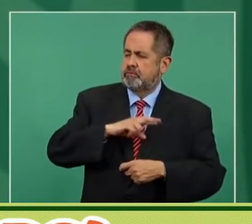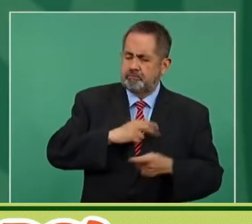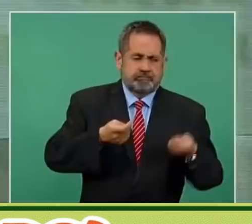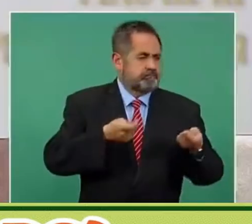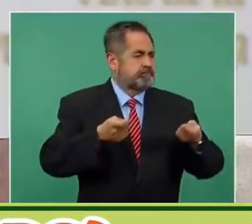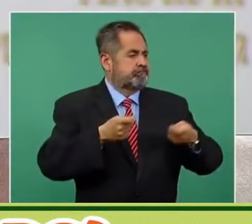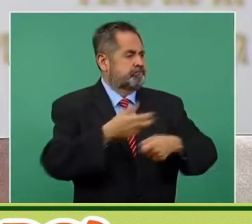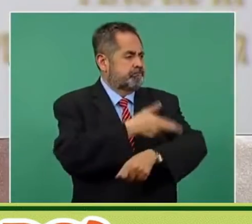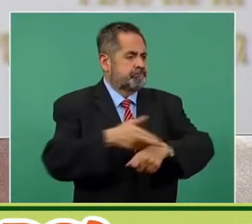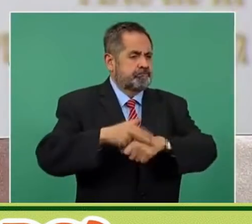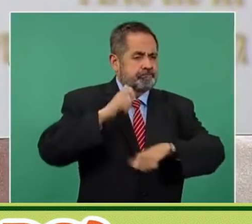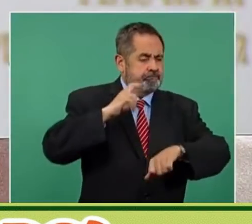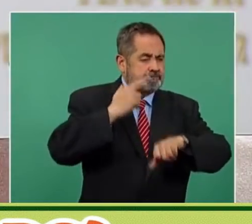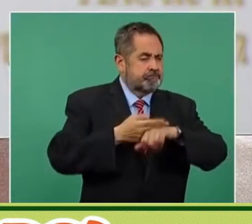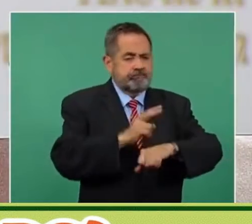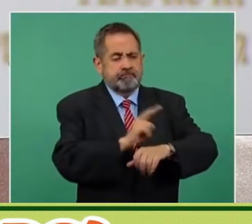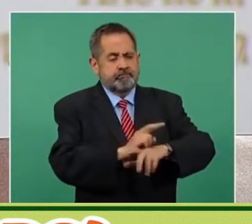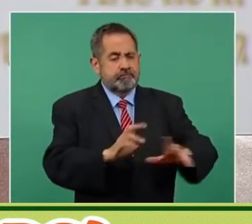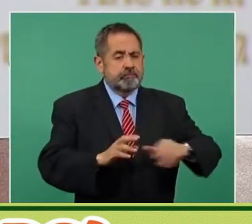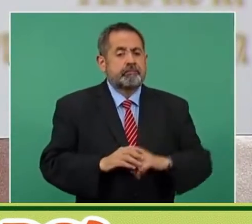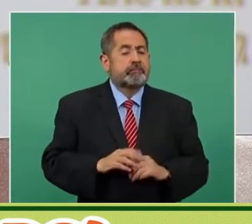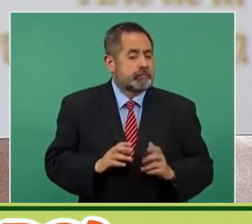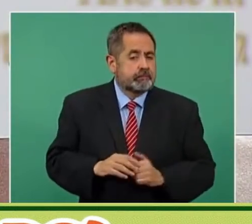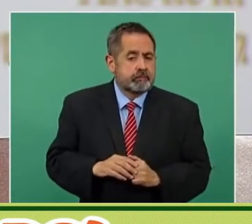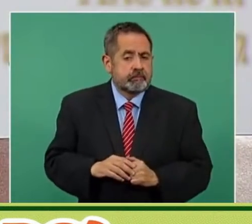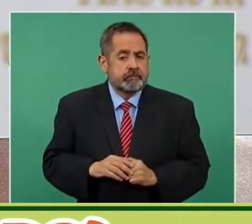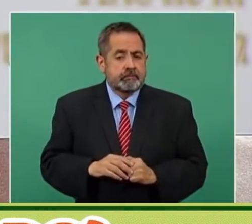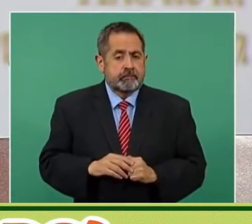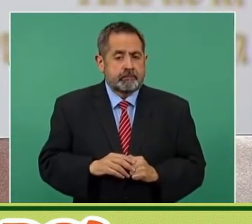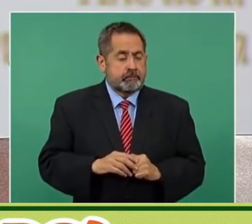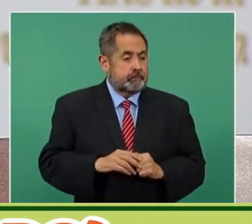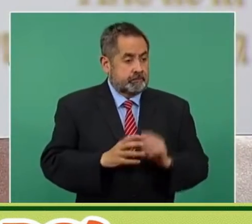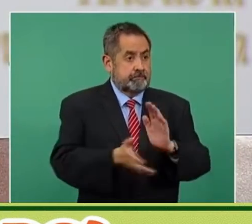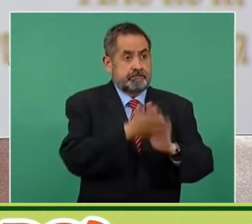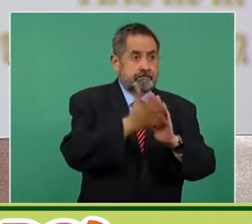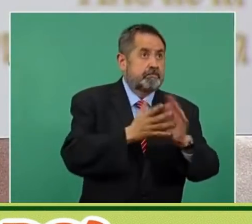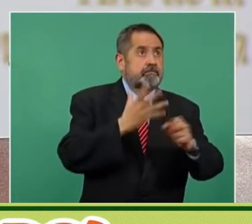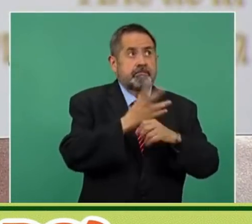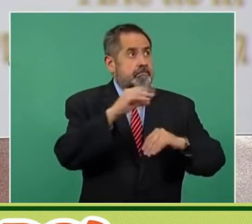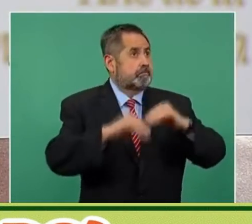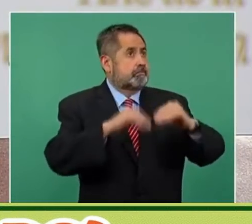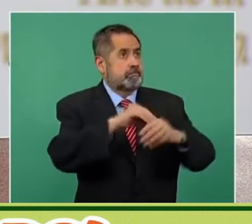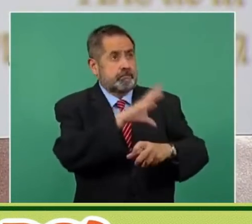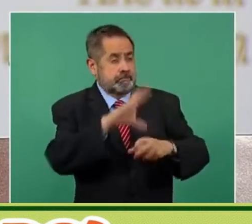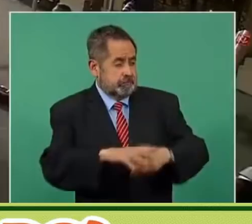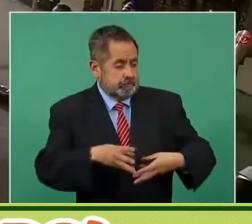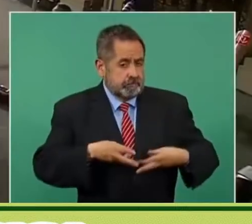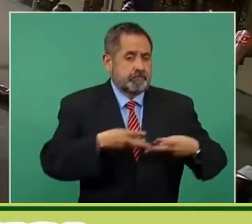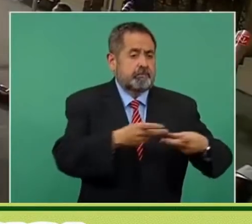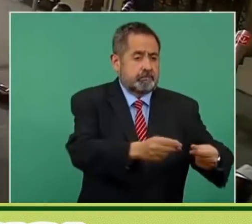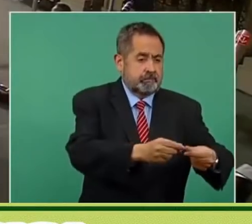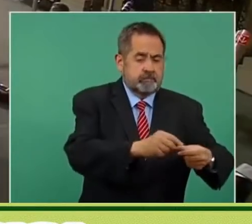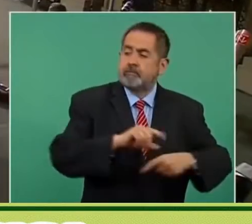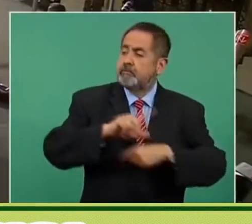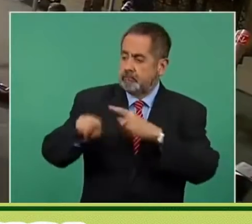gobierno y esas obras las hacían y los